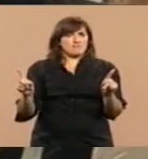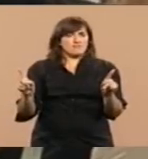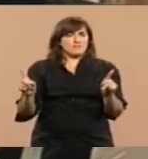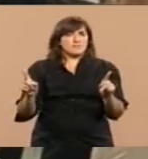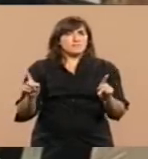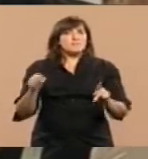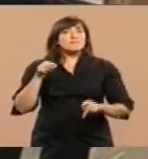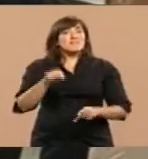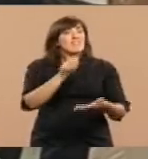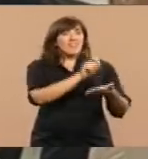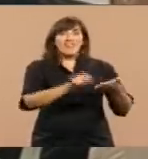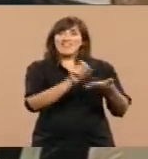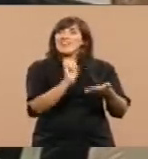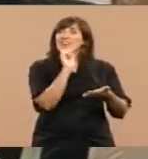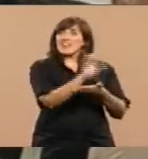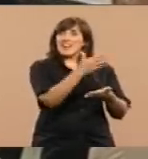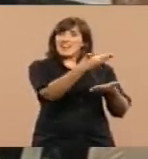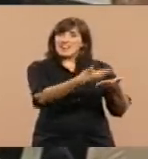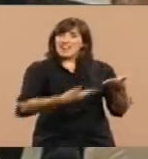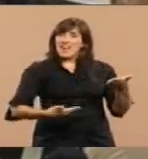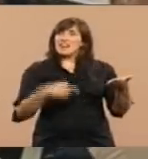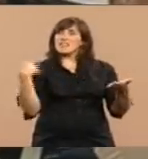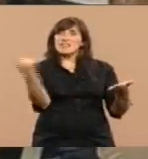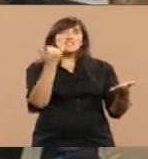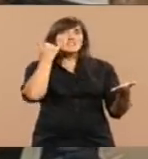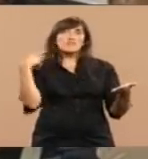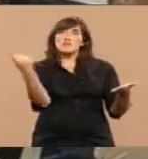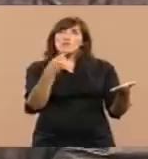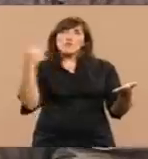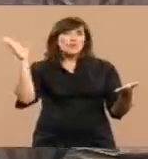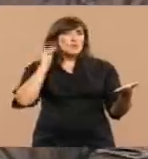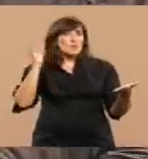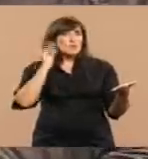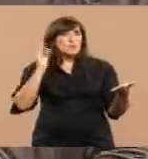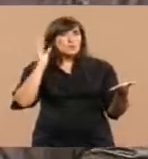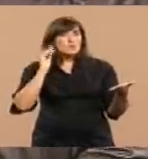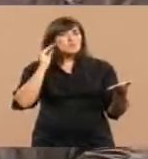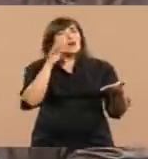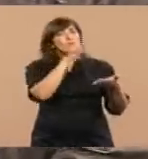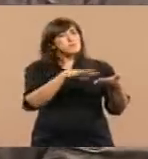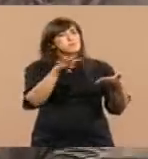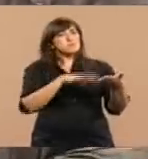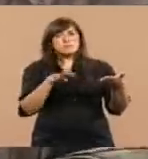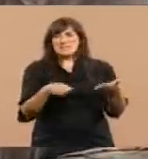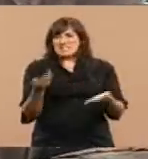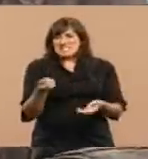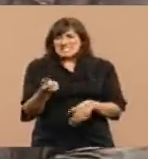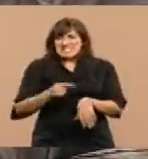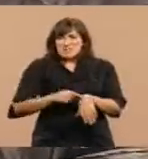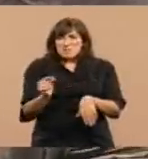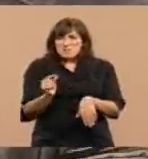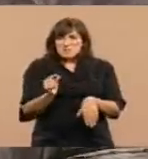Esta carta que escuchamos su lectura hace unos instantes,